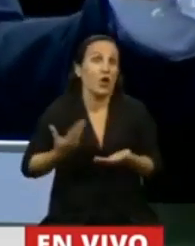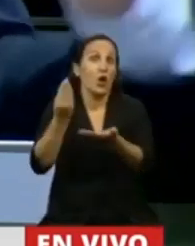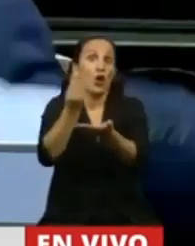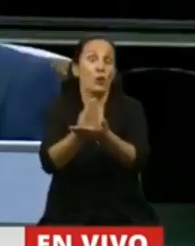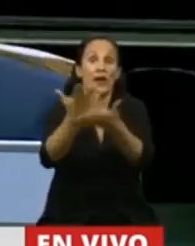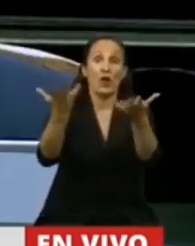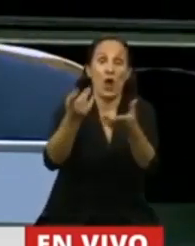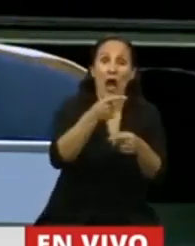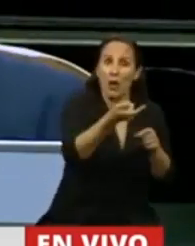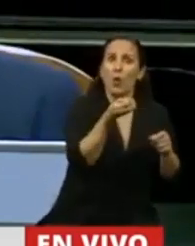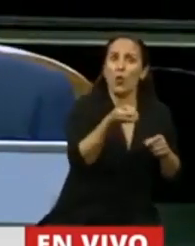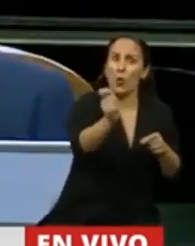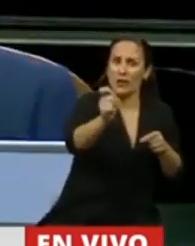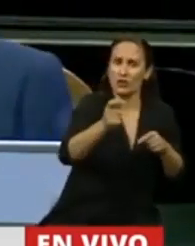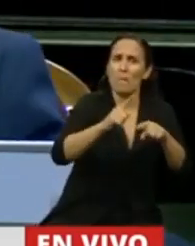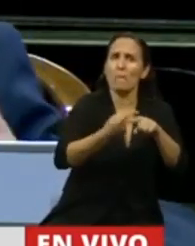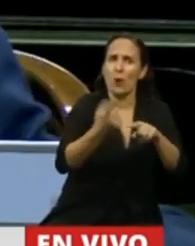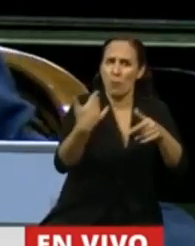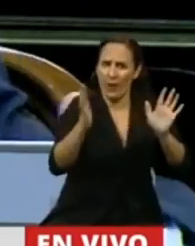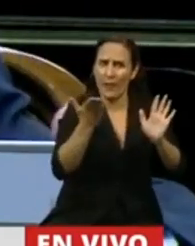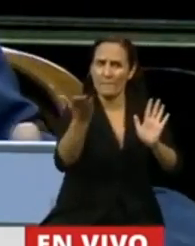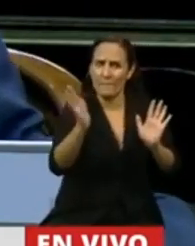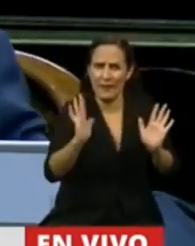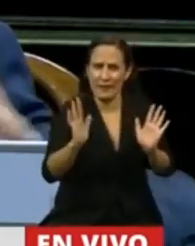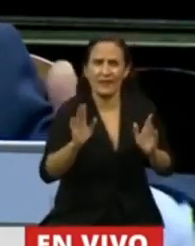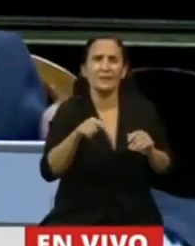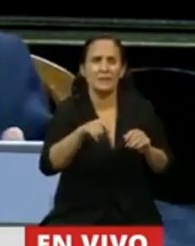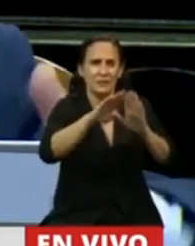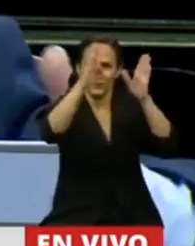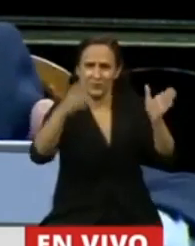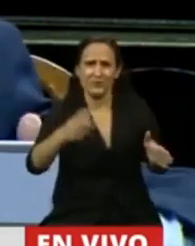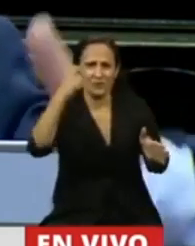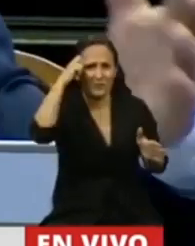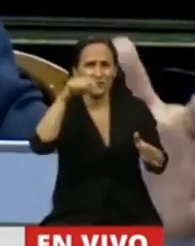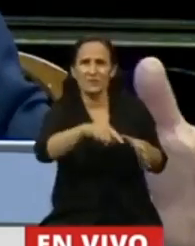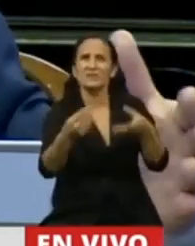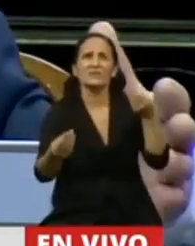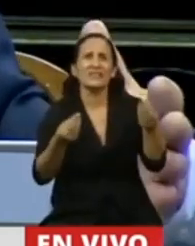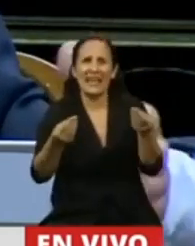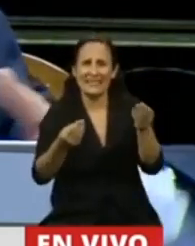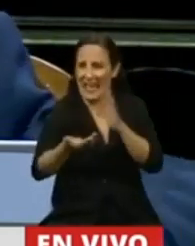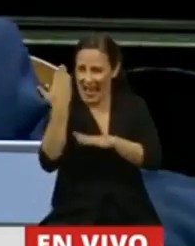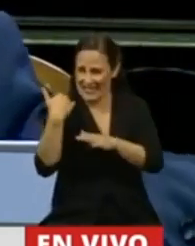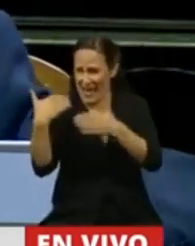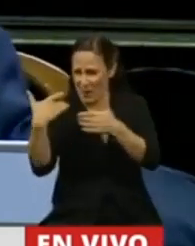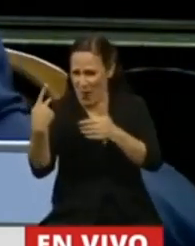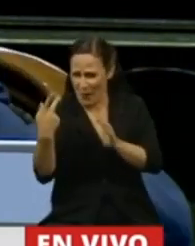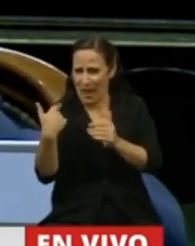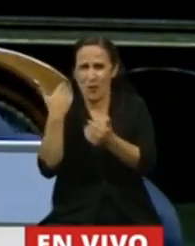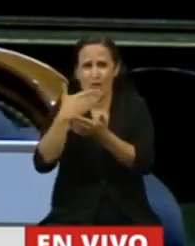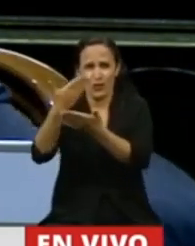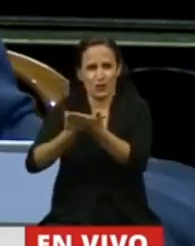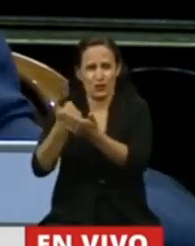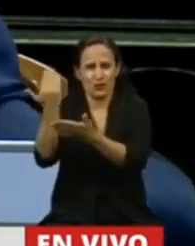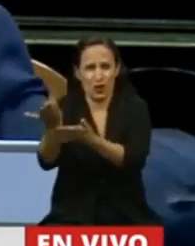juicio político. Porque el Parlamento es lo que reclamaron hoy, pero lo hemos hablado con usted. Ayer le presentamos una nota, que el Jefe